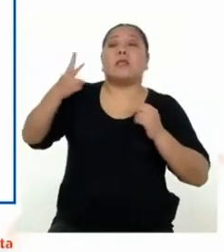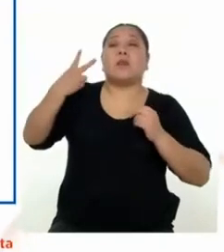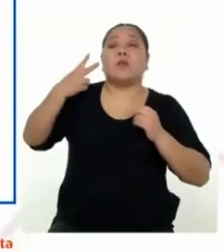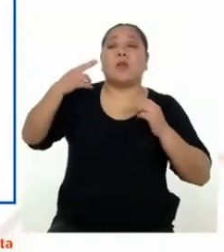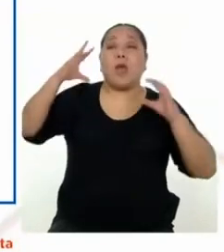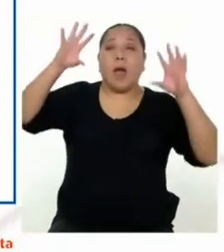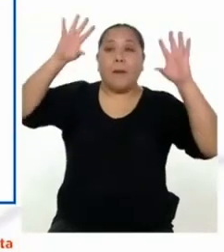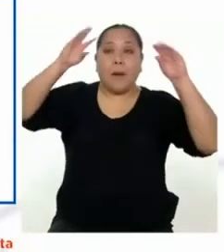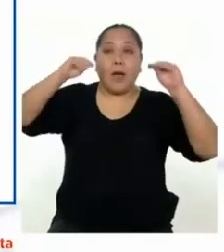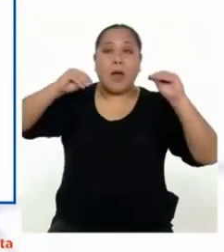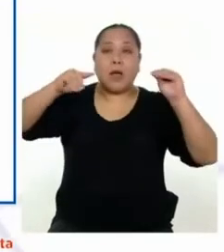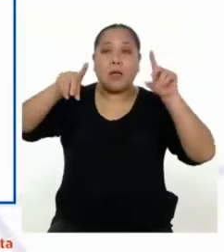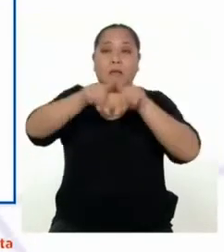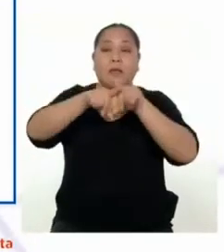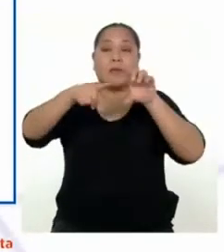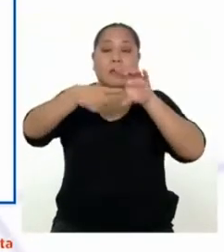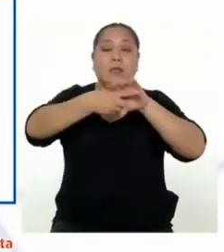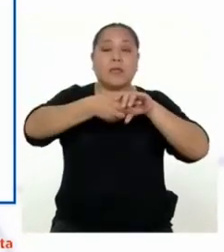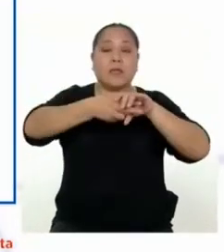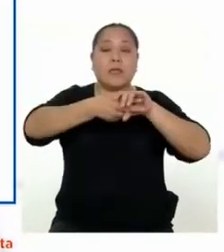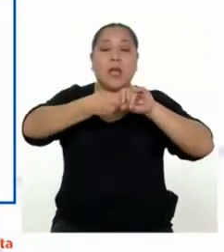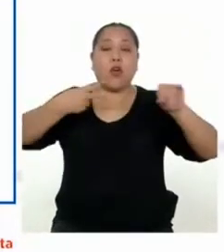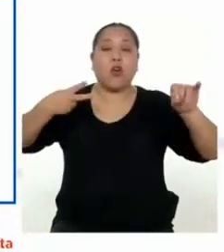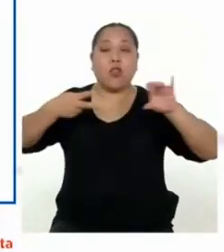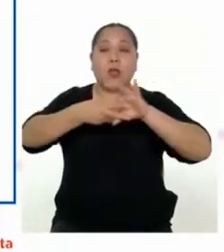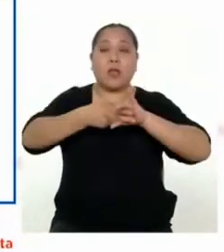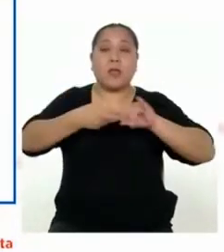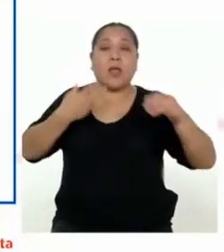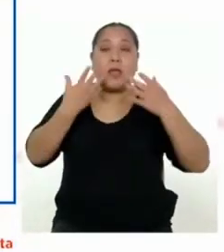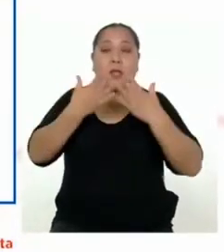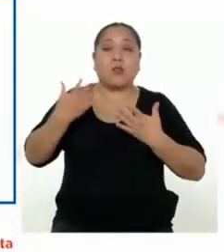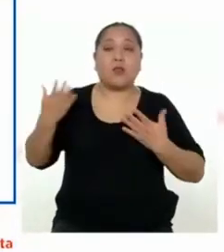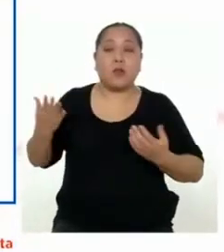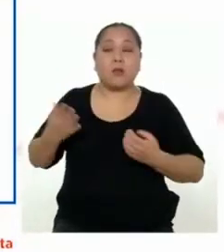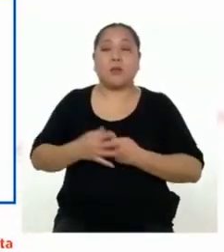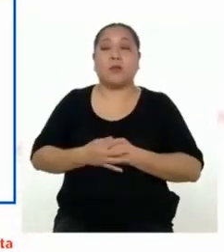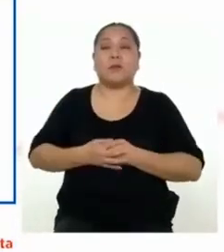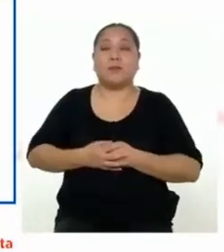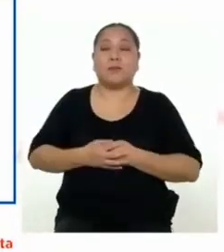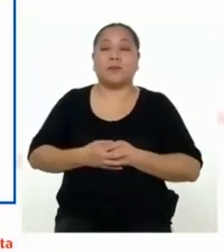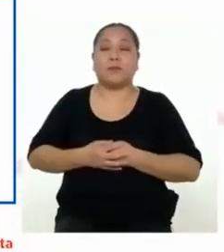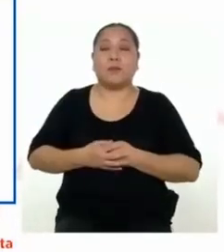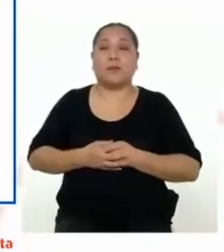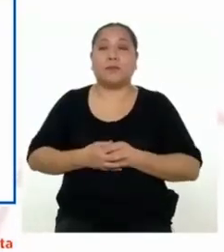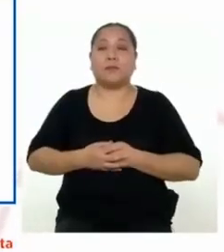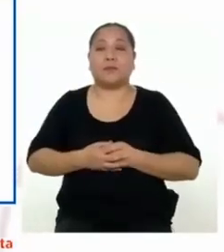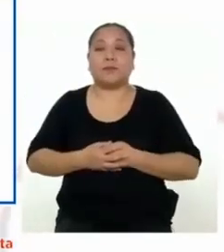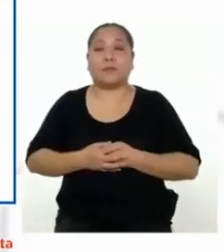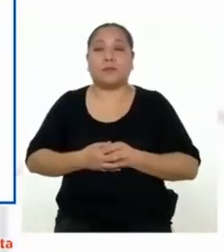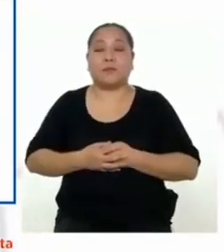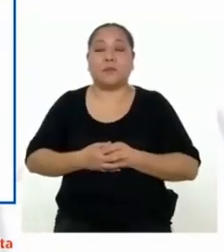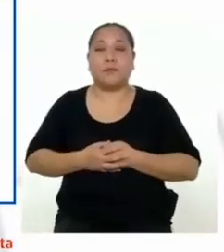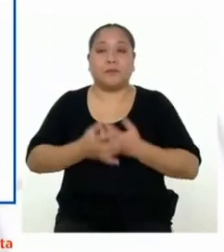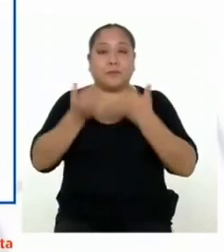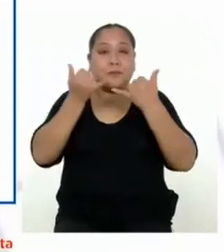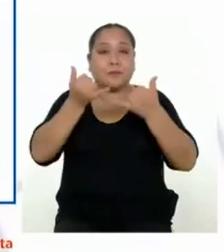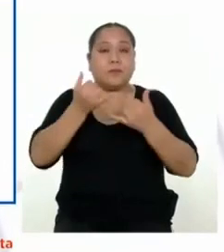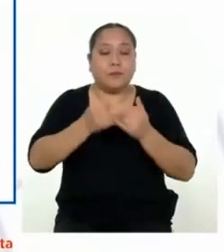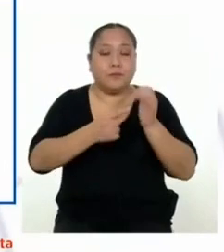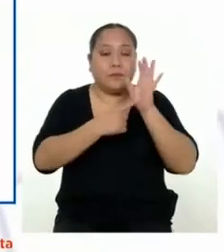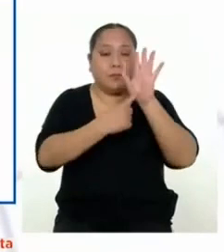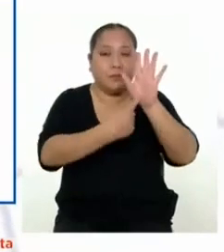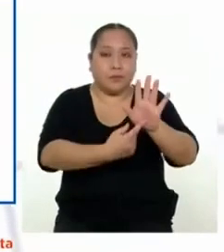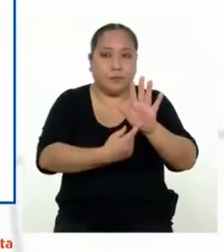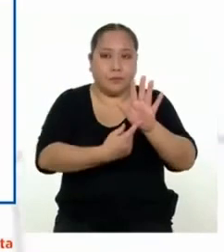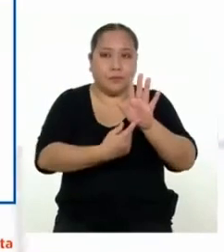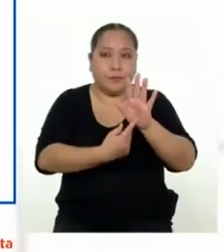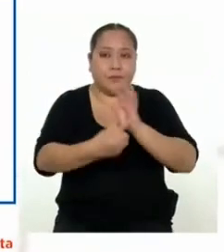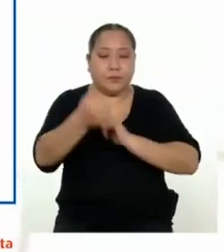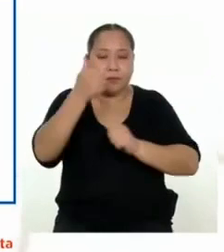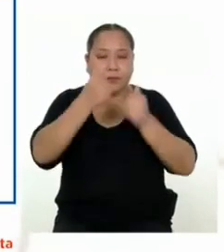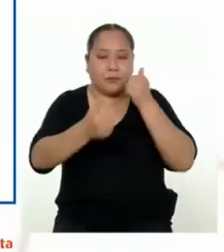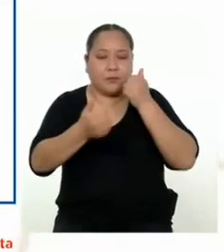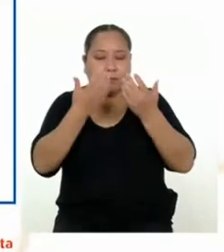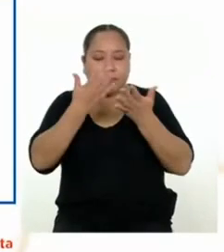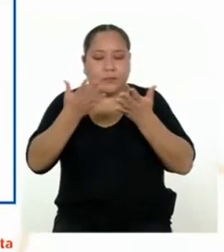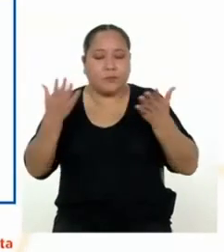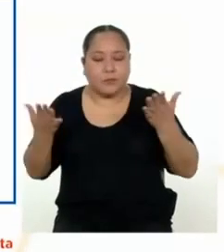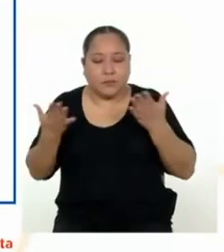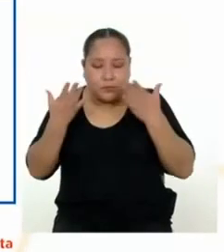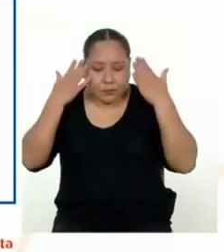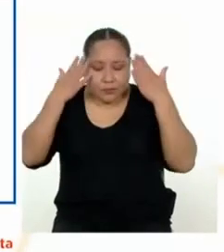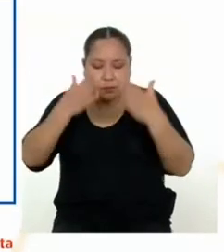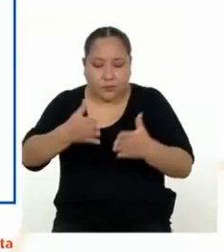apagar y desconectar los enchufes de los artefactos y equipos que no se utilicen. Ahora debes precisar qué tareas